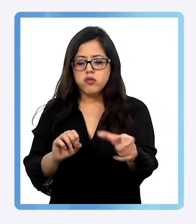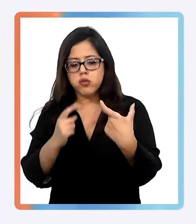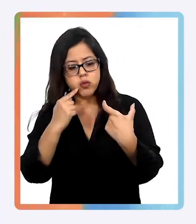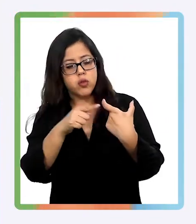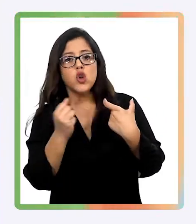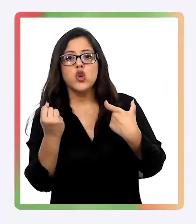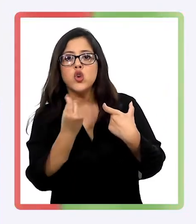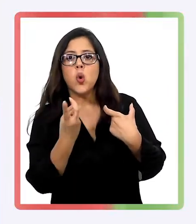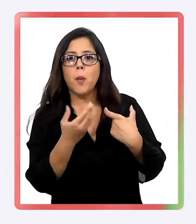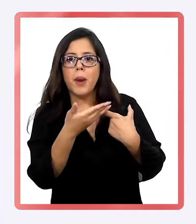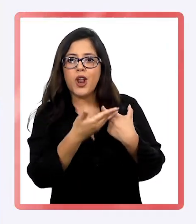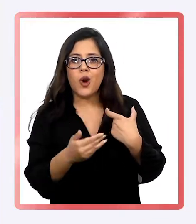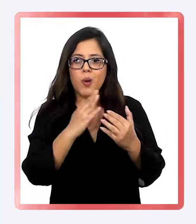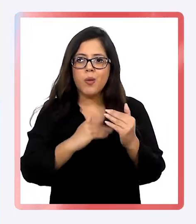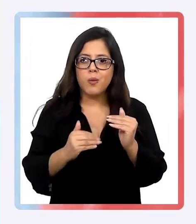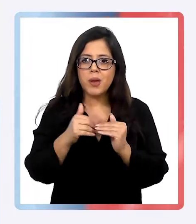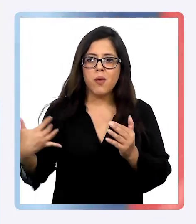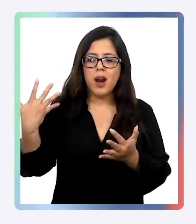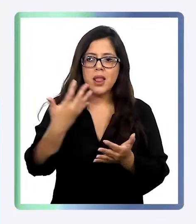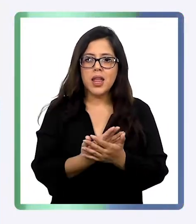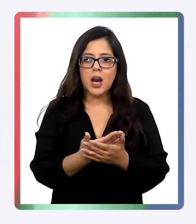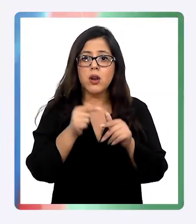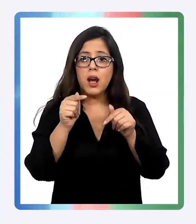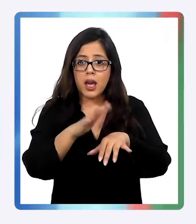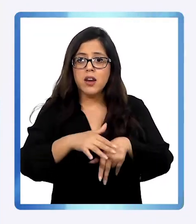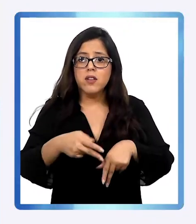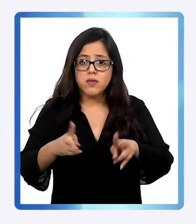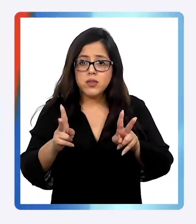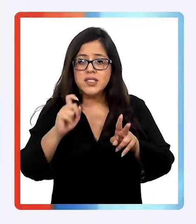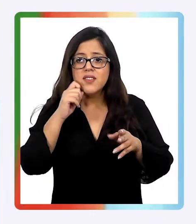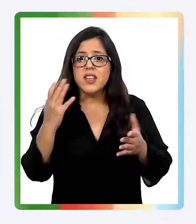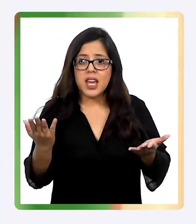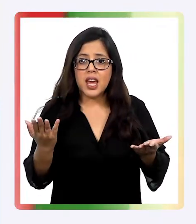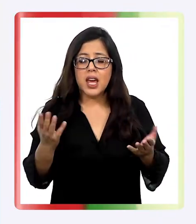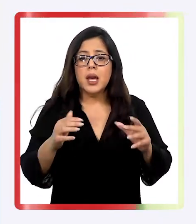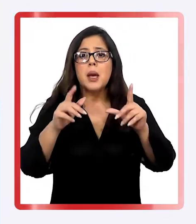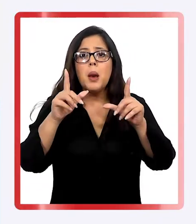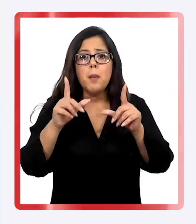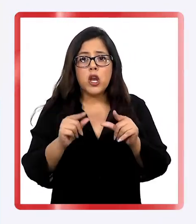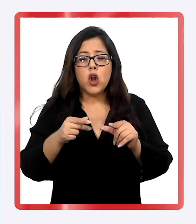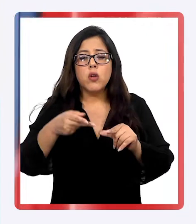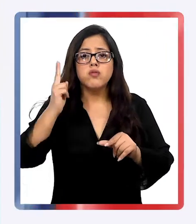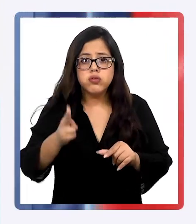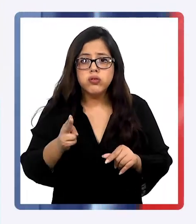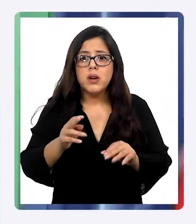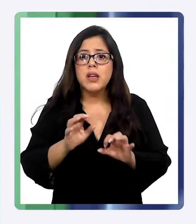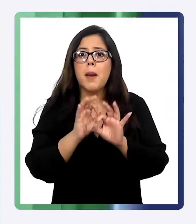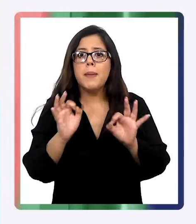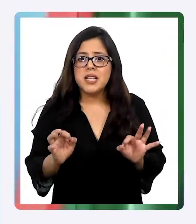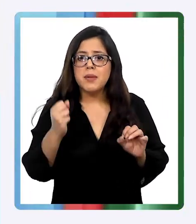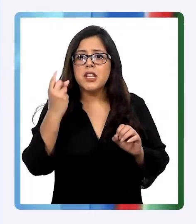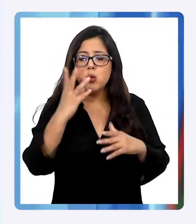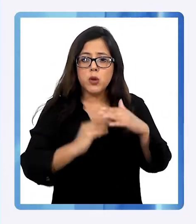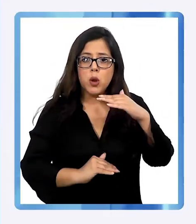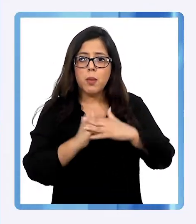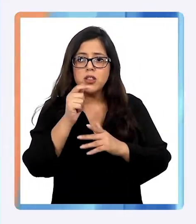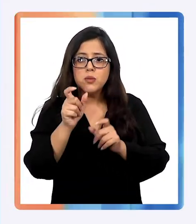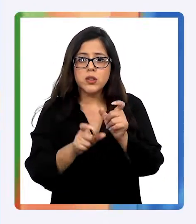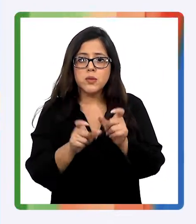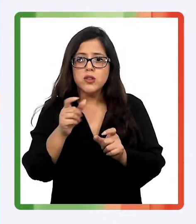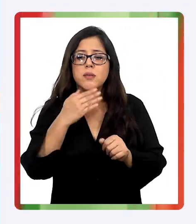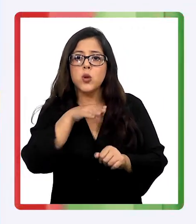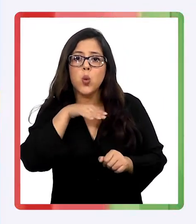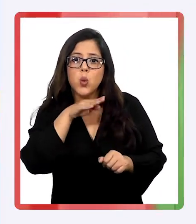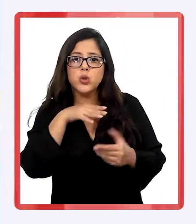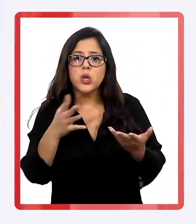serie de su carné tal y como lo ha venido haciendo. Tener habilitado el pase implica menores restricciones, especialmente cuando se trata de aforos y